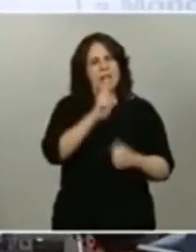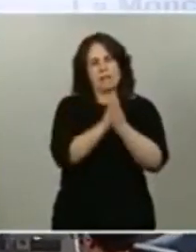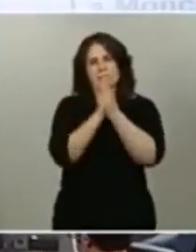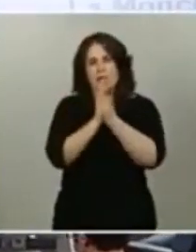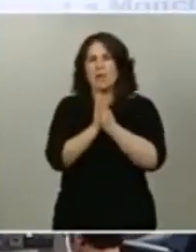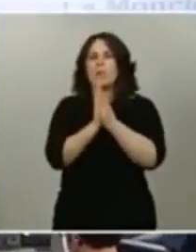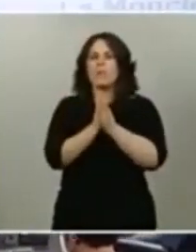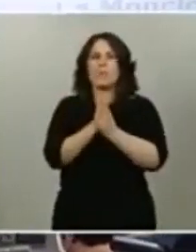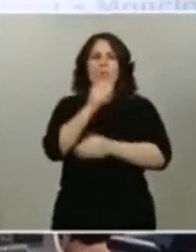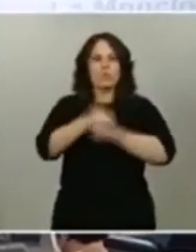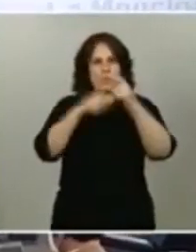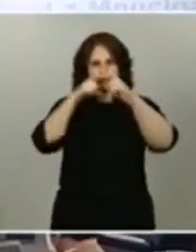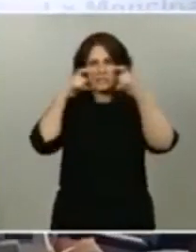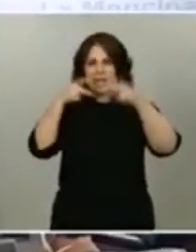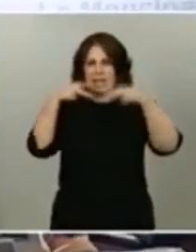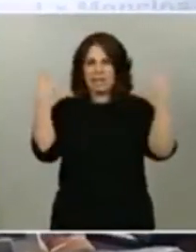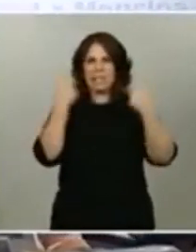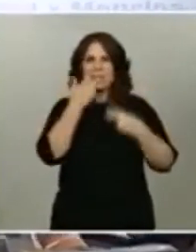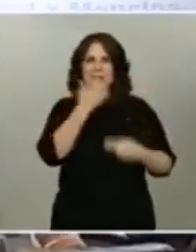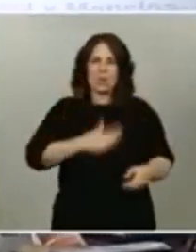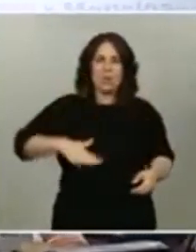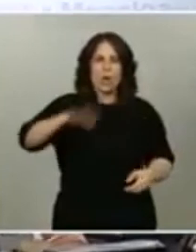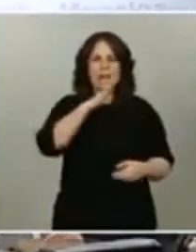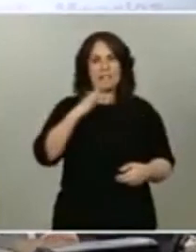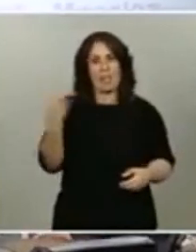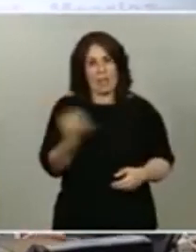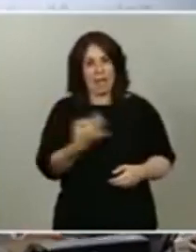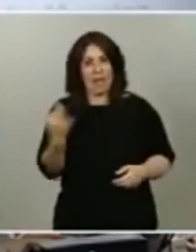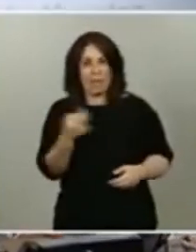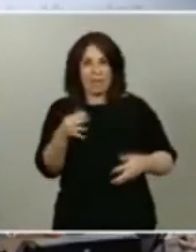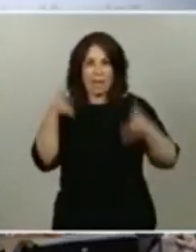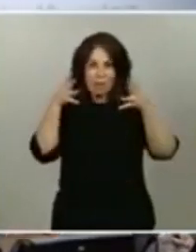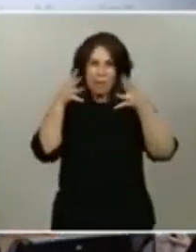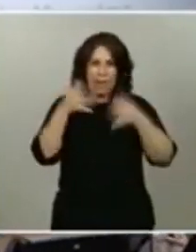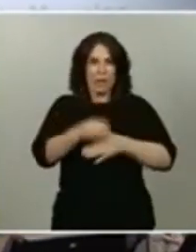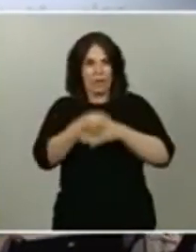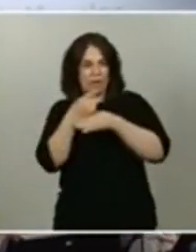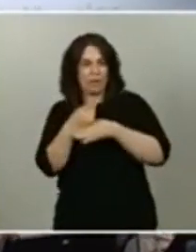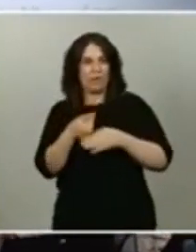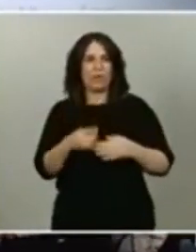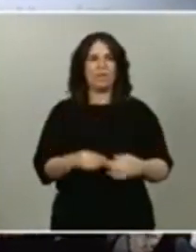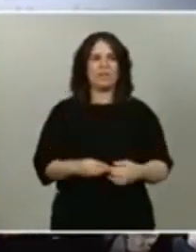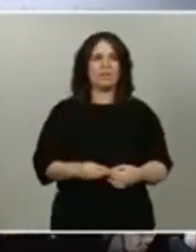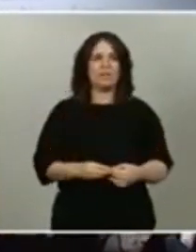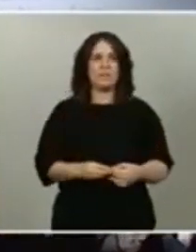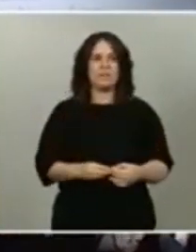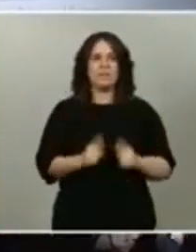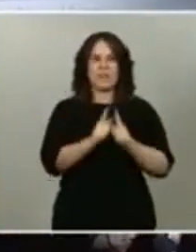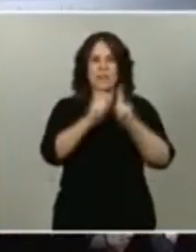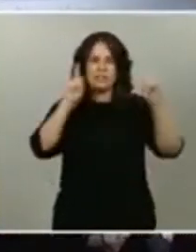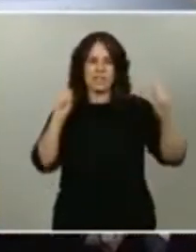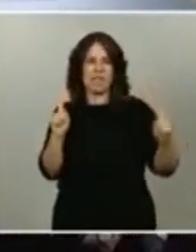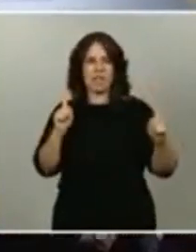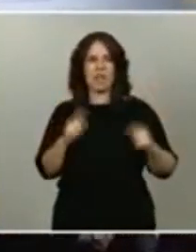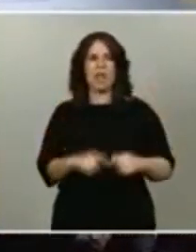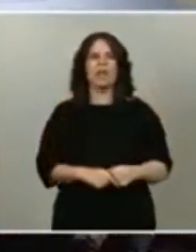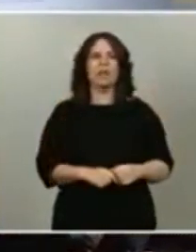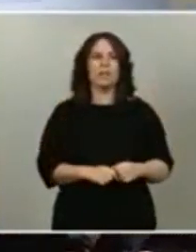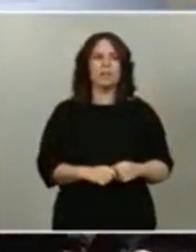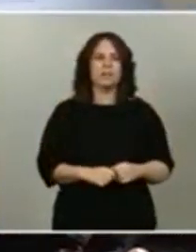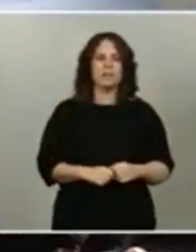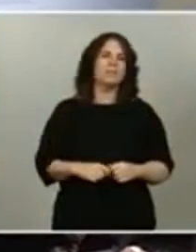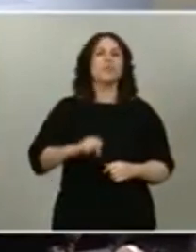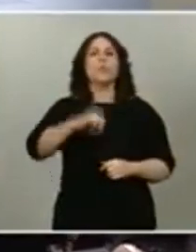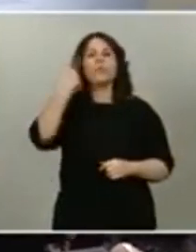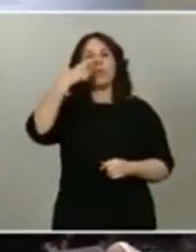mascarilla en los lugares que está recomendada como obligatoria guarden la distancia de seguridad sobre todo las personas